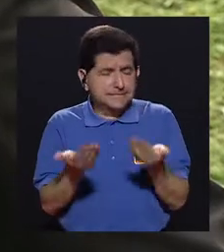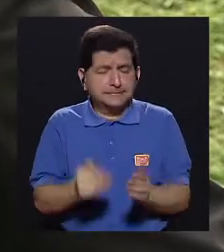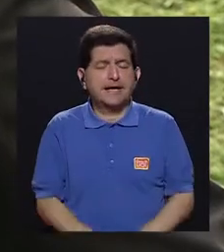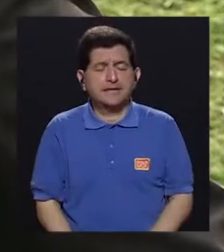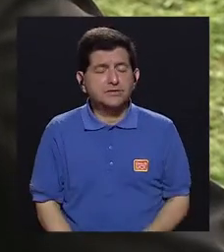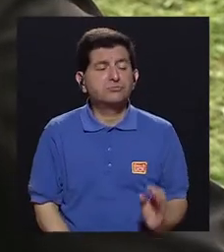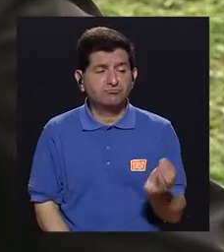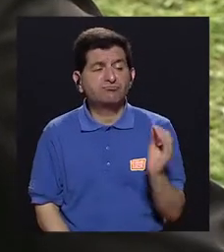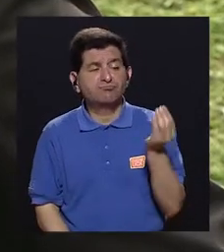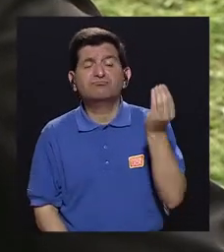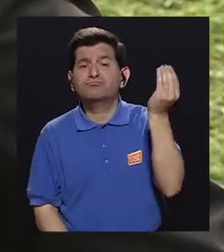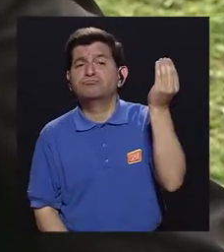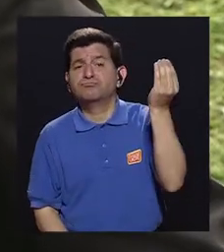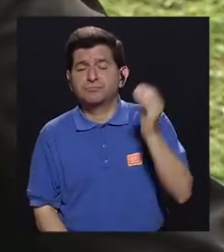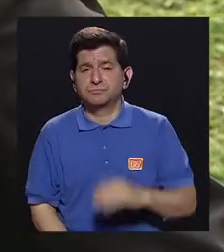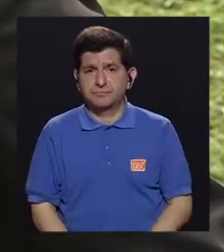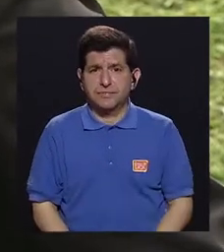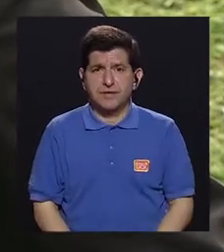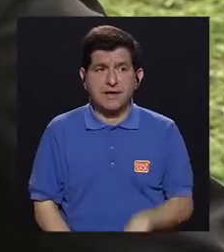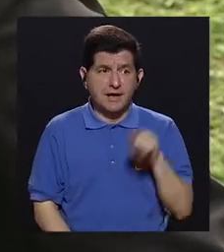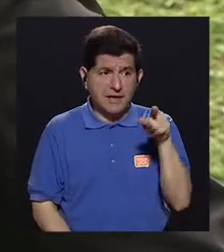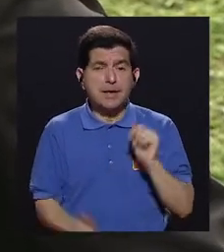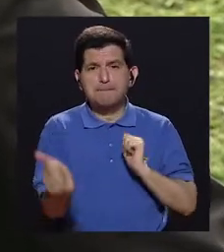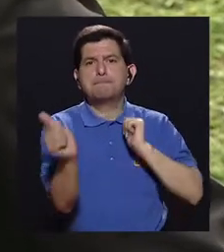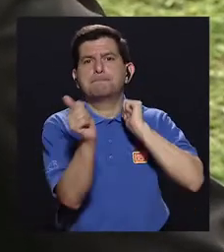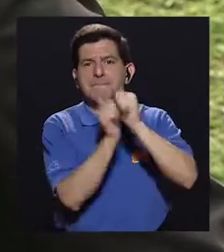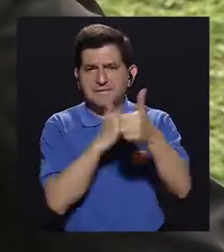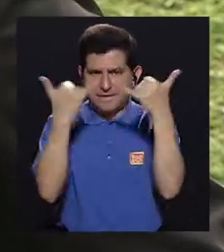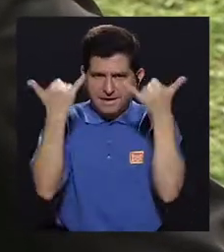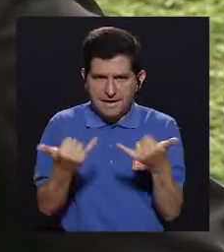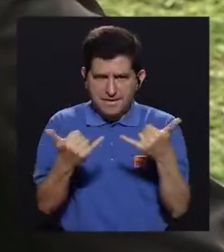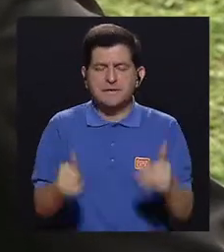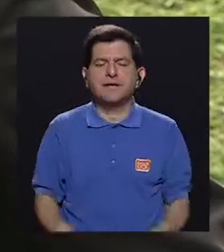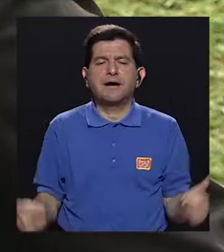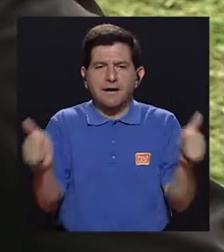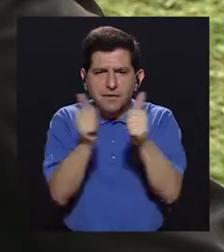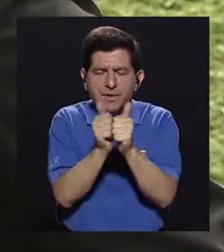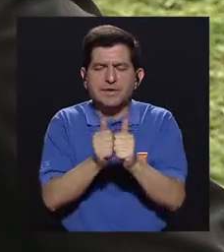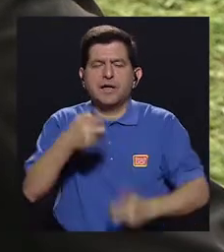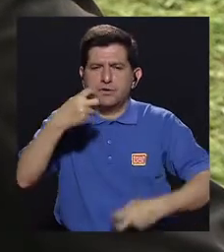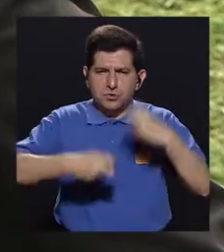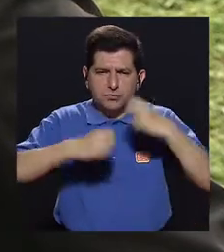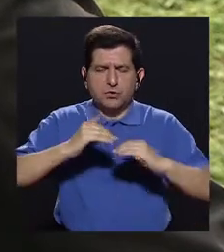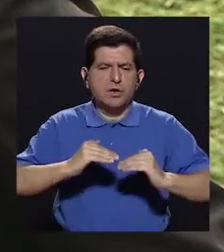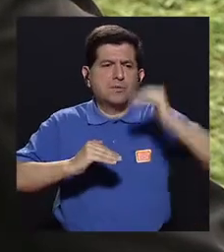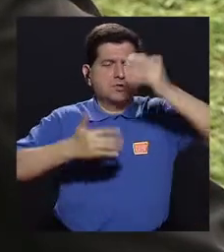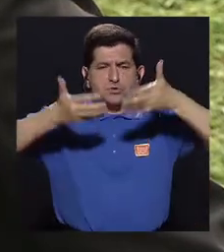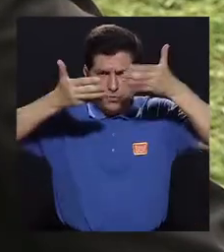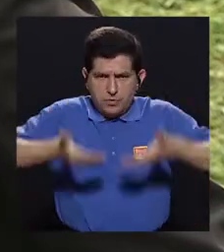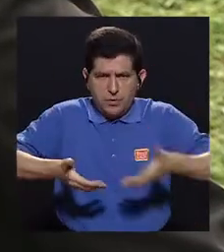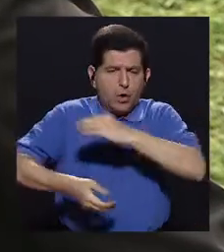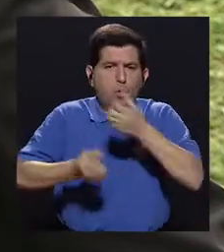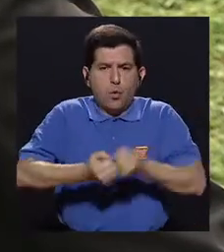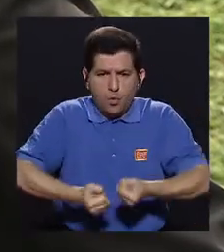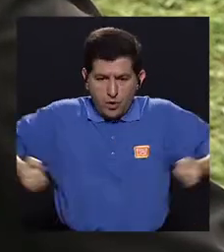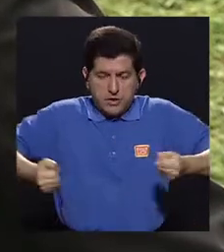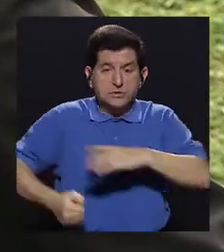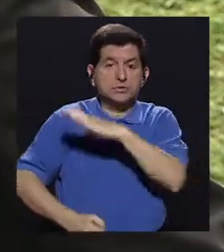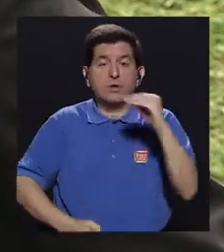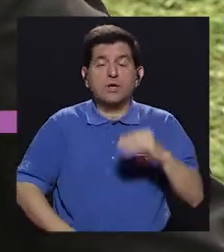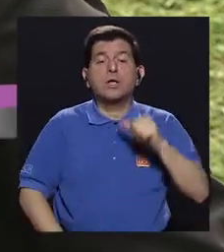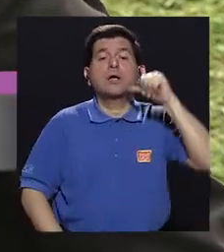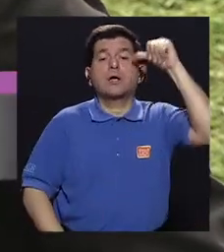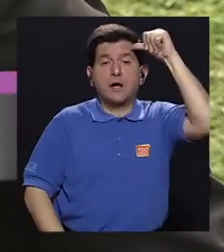supuesto, llegar a la adolescencia y sobrepasar esta con el problema de sobrepeso y obesidad y llegar a ser adultos